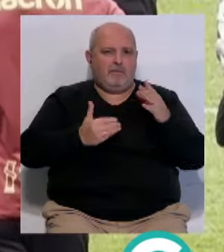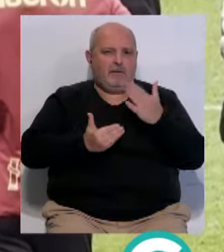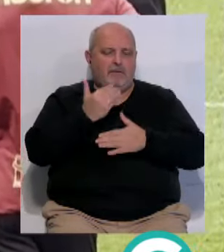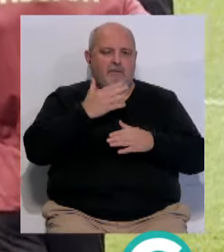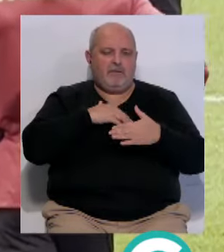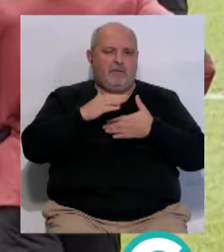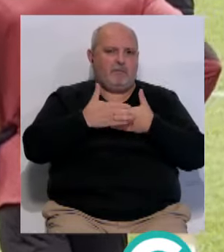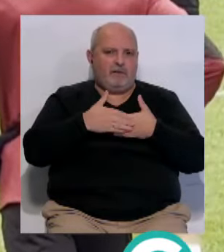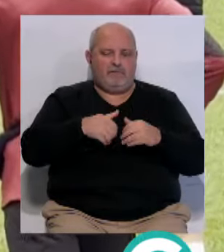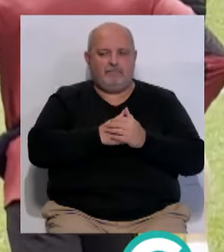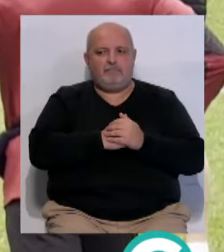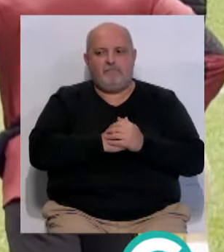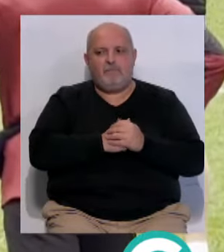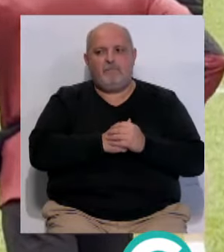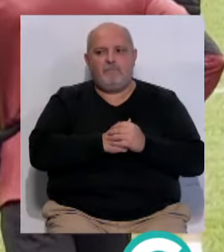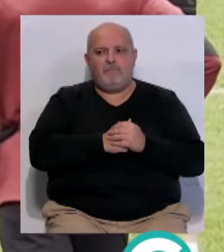la mañana... ...puerta cerrada.